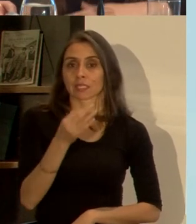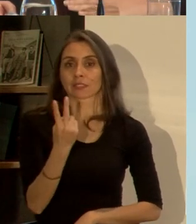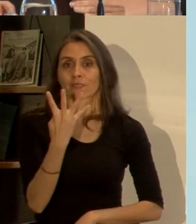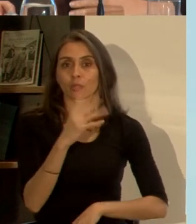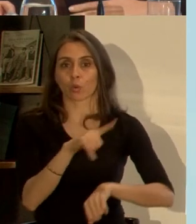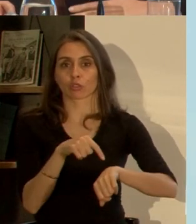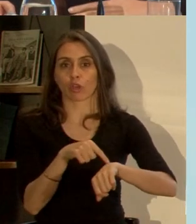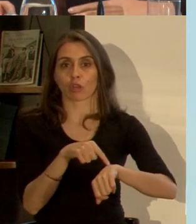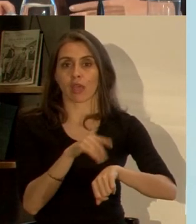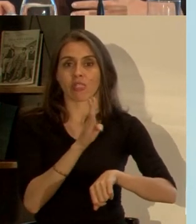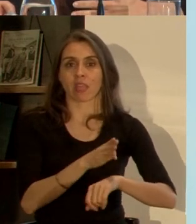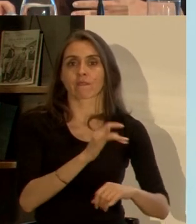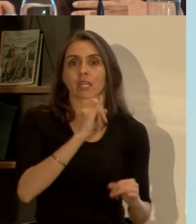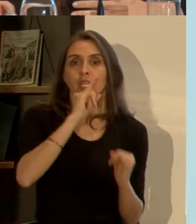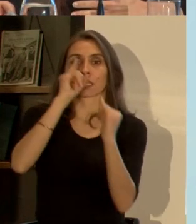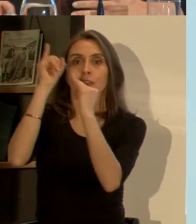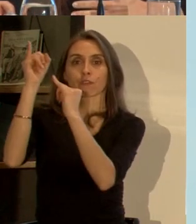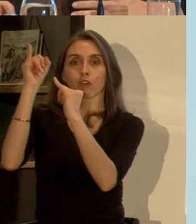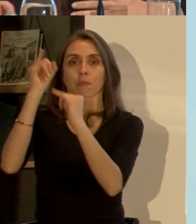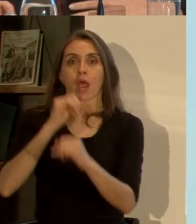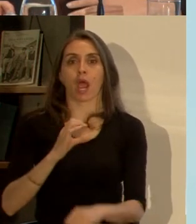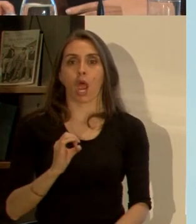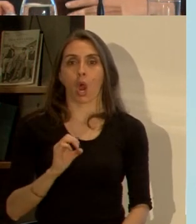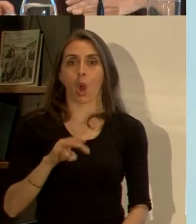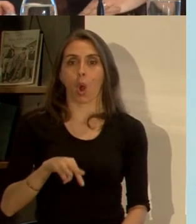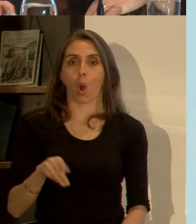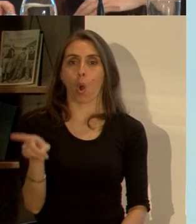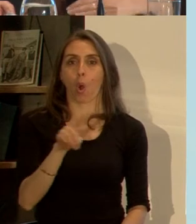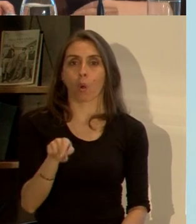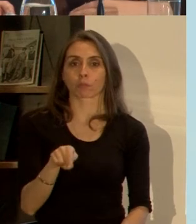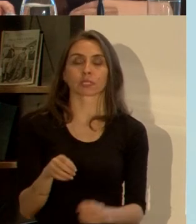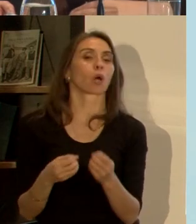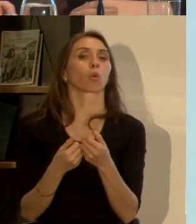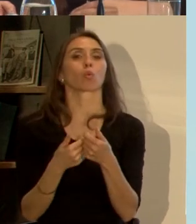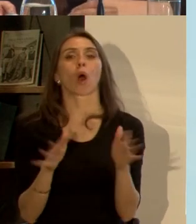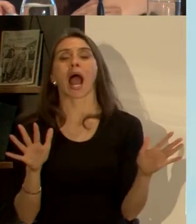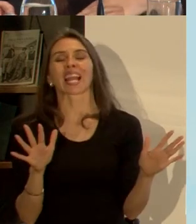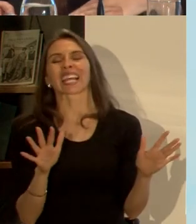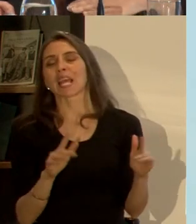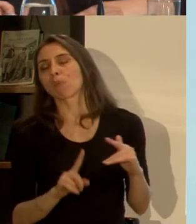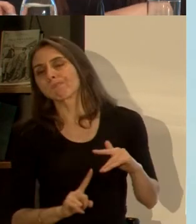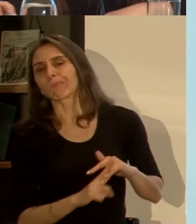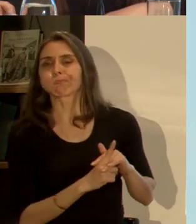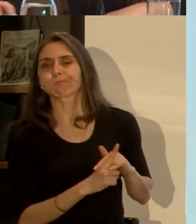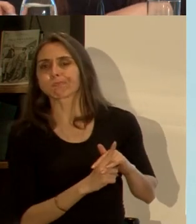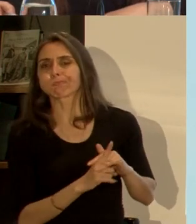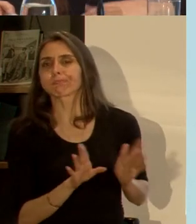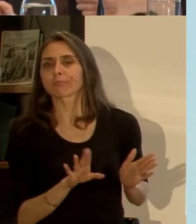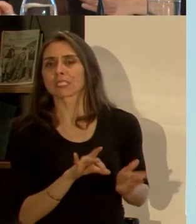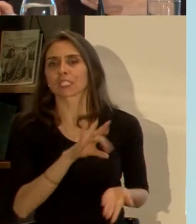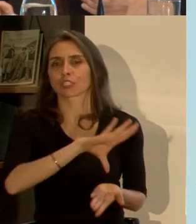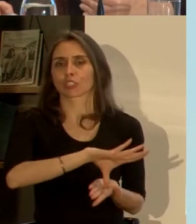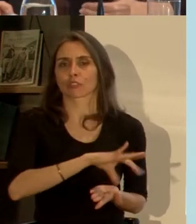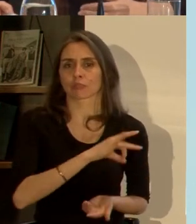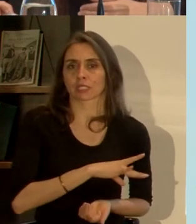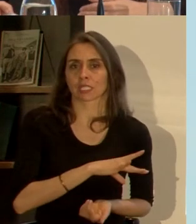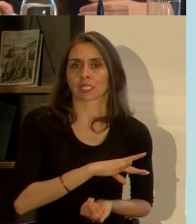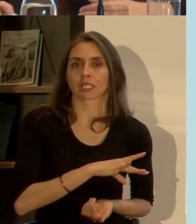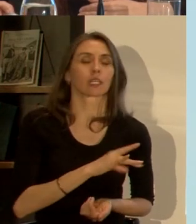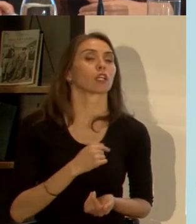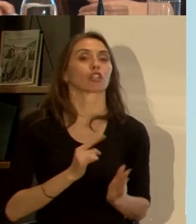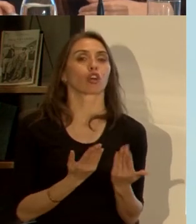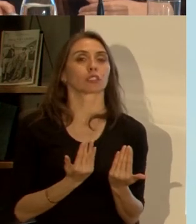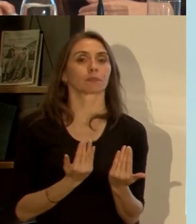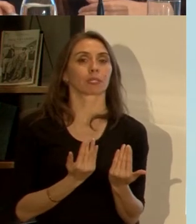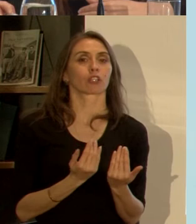horas para informarle a la Organización Mundial de la Salud ante cualquier evento que pueda estar ocurriendo en el país yo no debo esperar